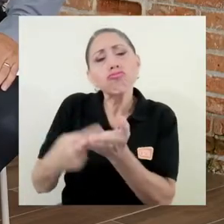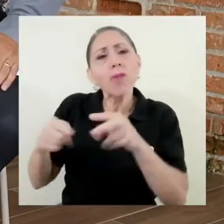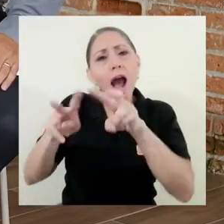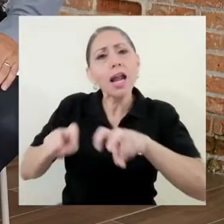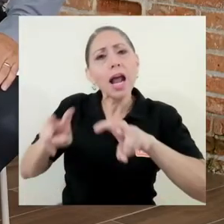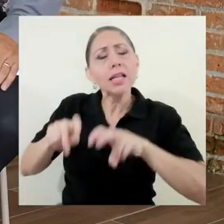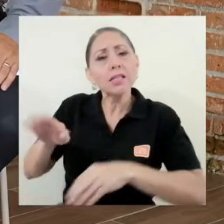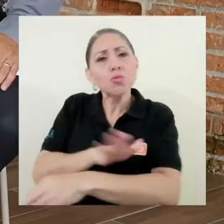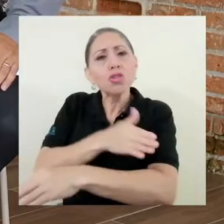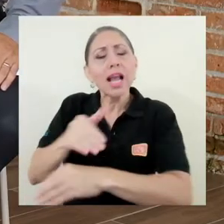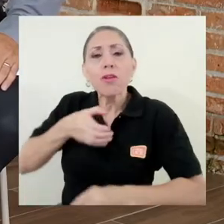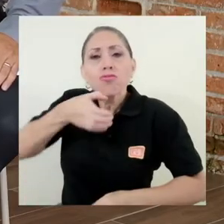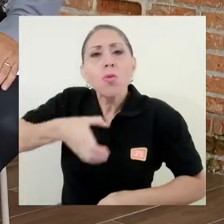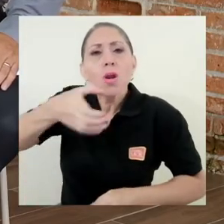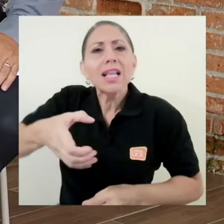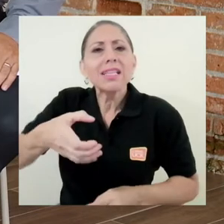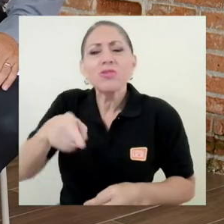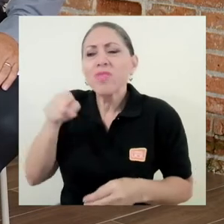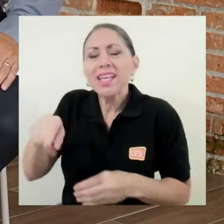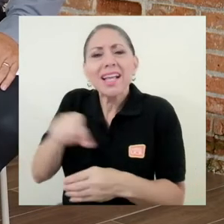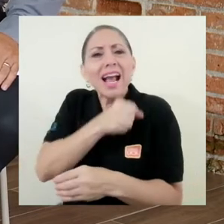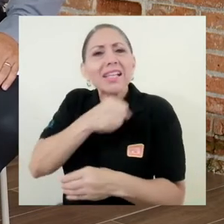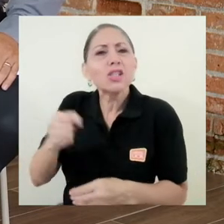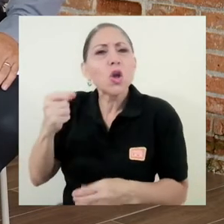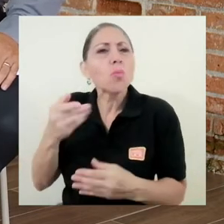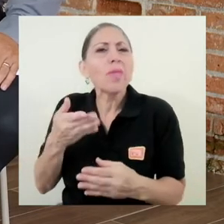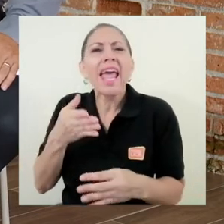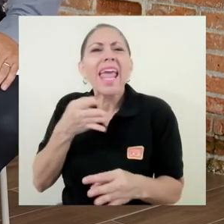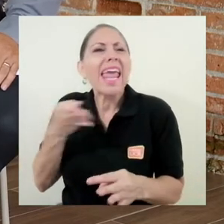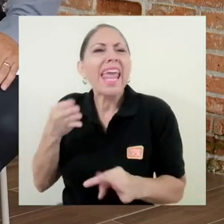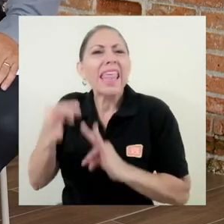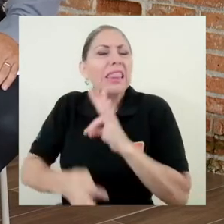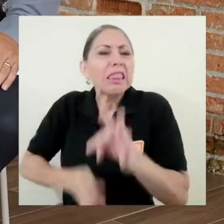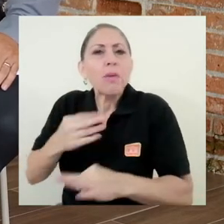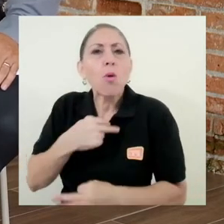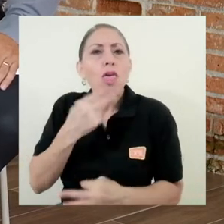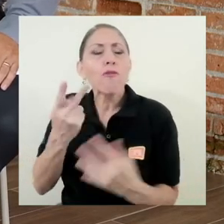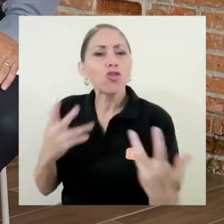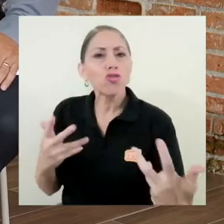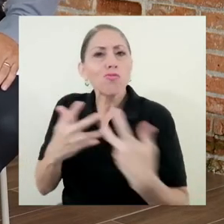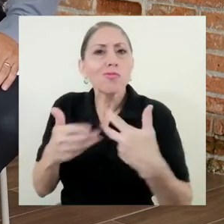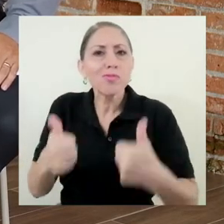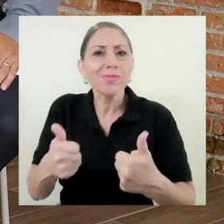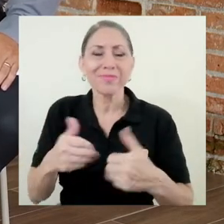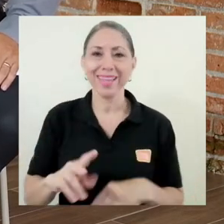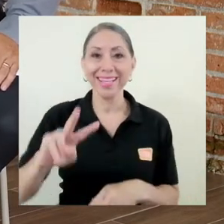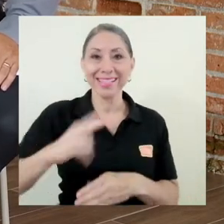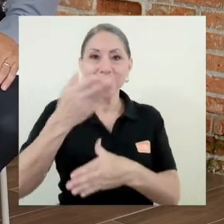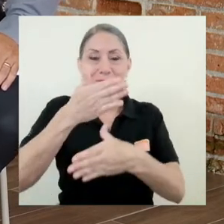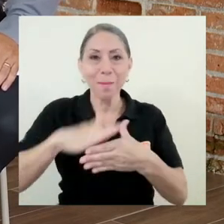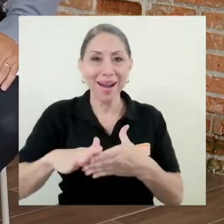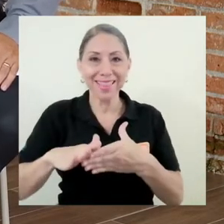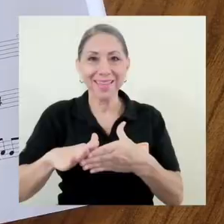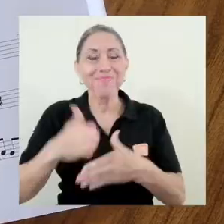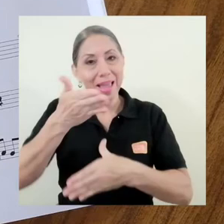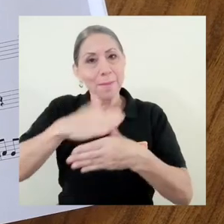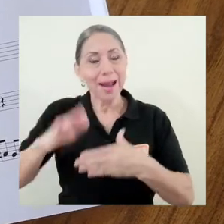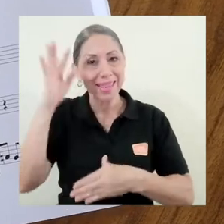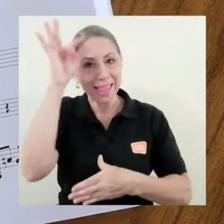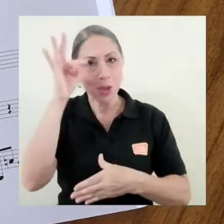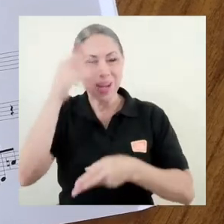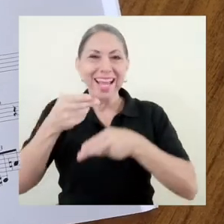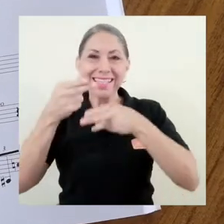de voz podría servir la canción Y en la segunda es la parte teórica, lo que le llamamos el cuerpo crítico